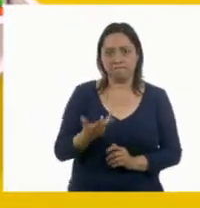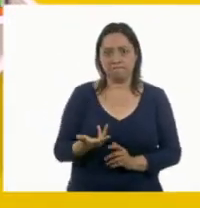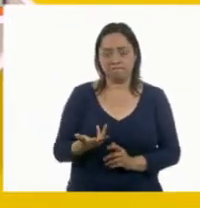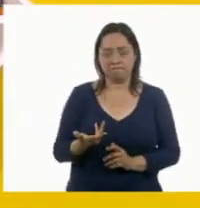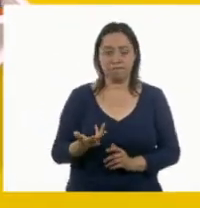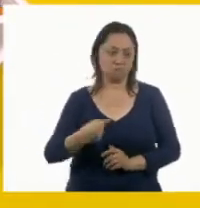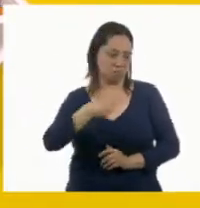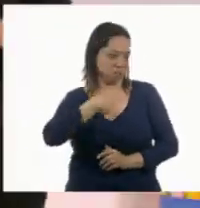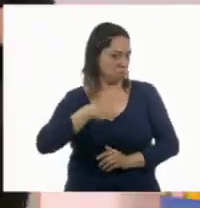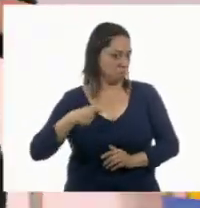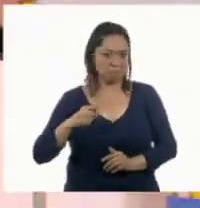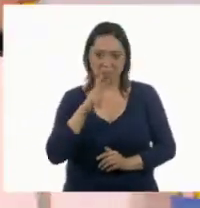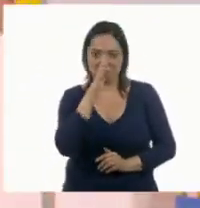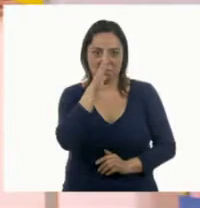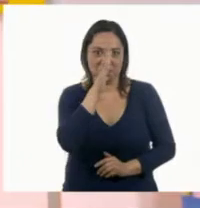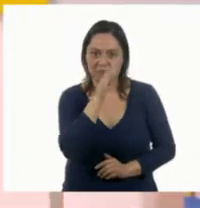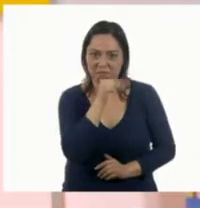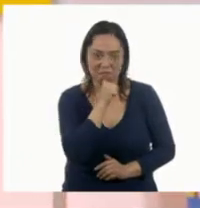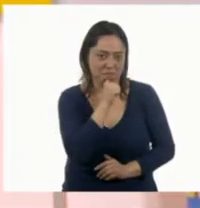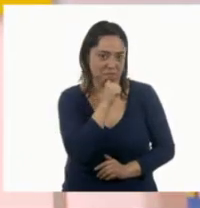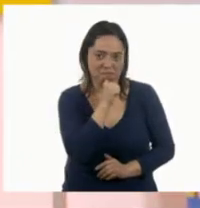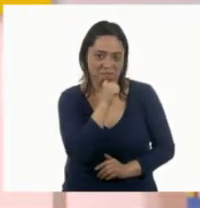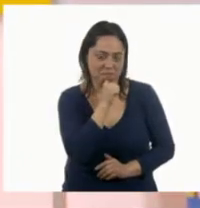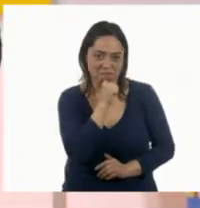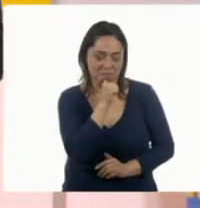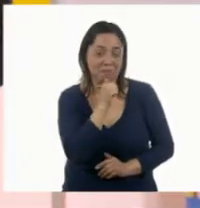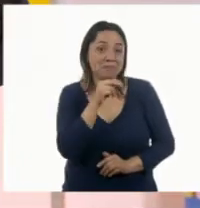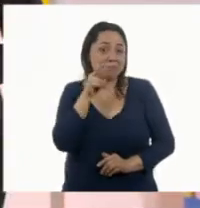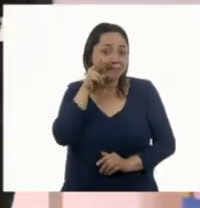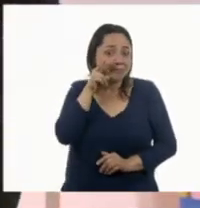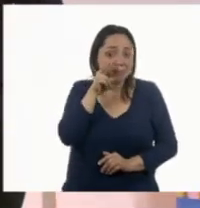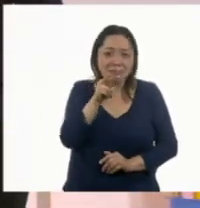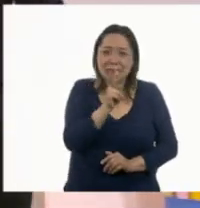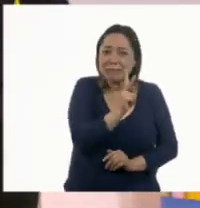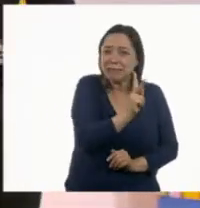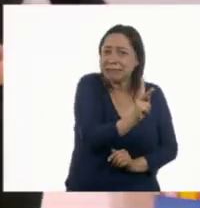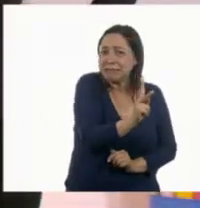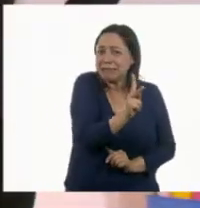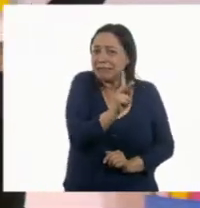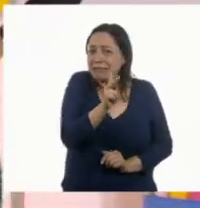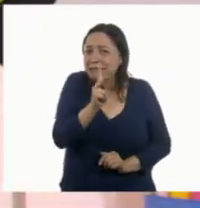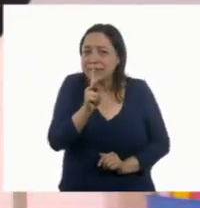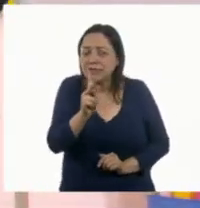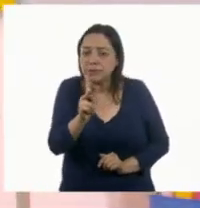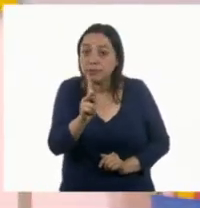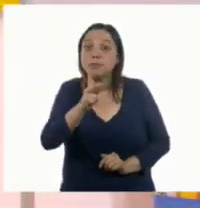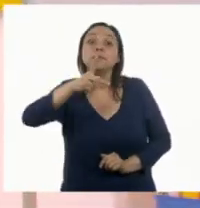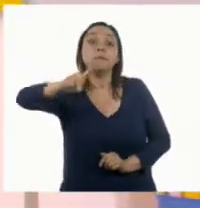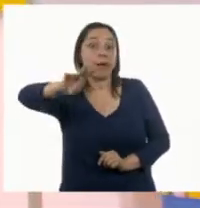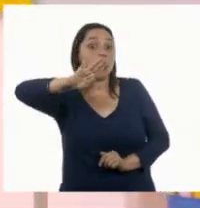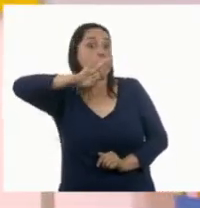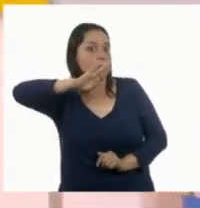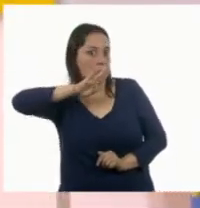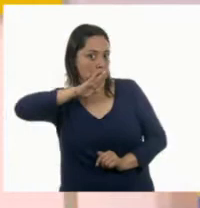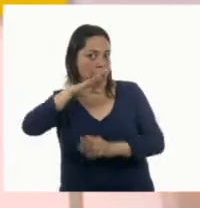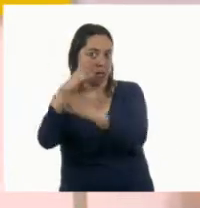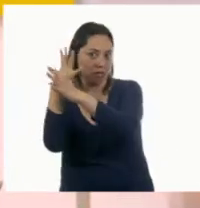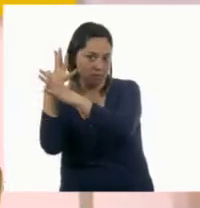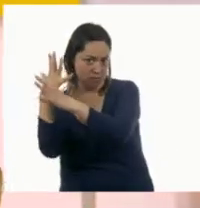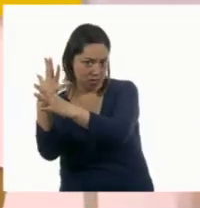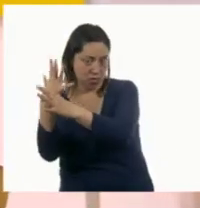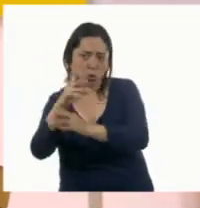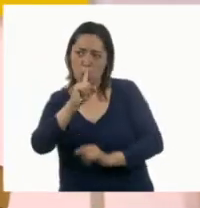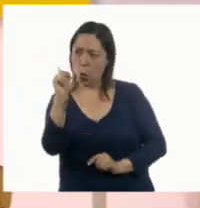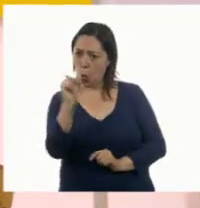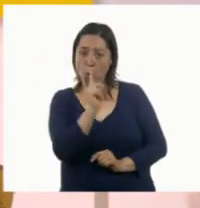Yo tampoco. ¿Por qué? Porque como dices tú, se ven muy parecidos. Pero su mamá dice que no son parecidos, que